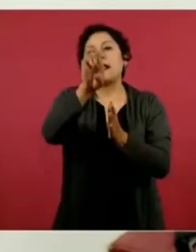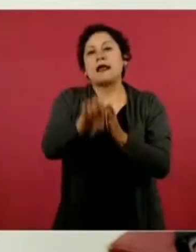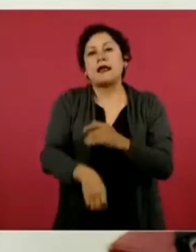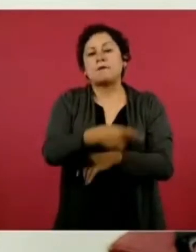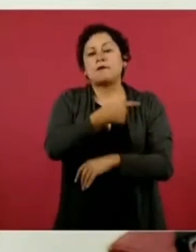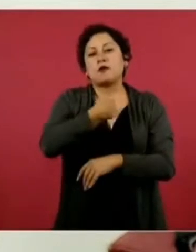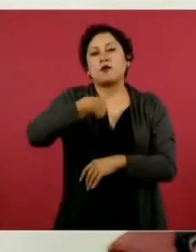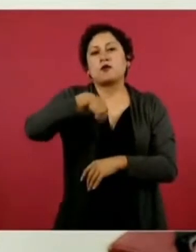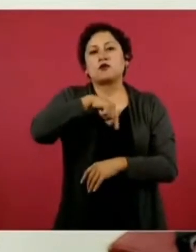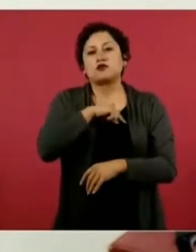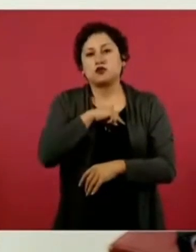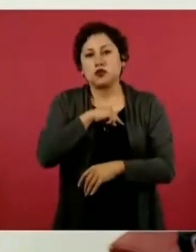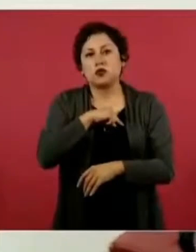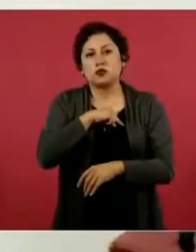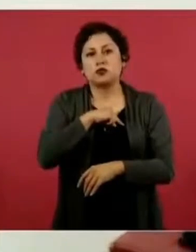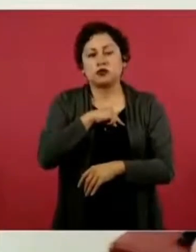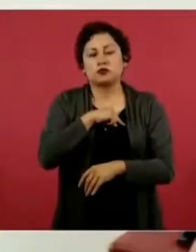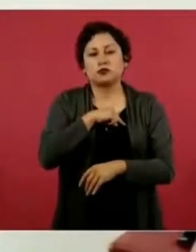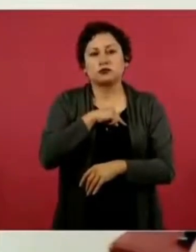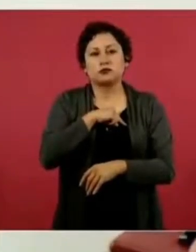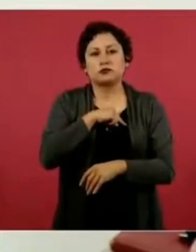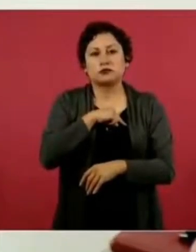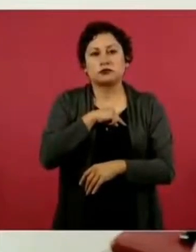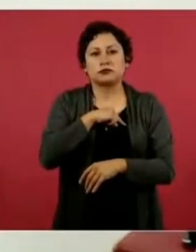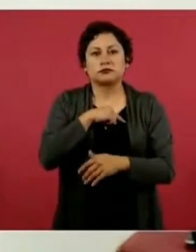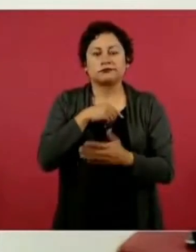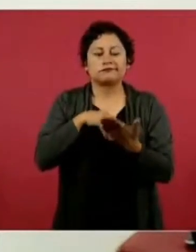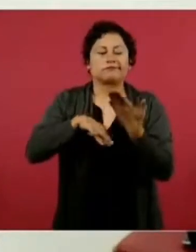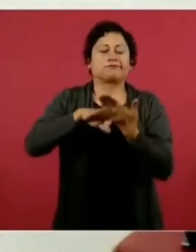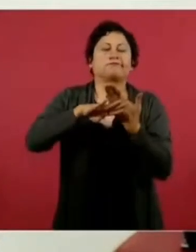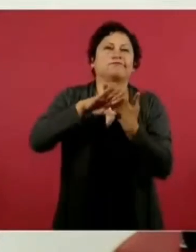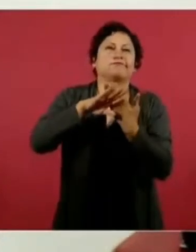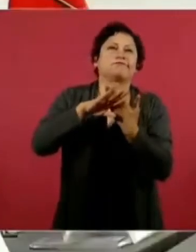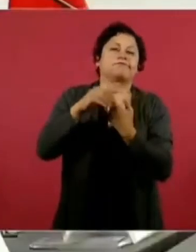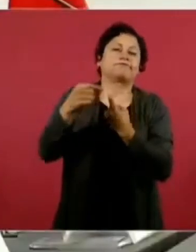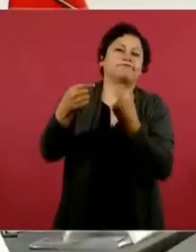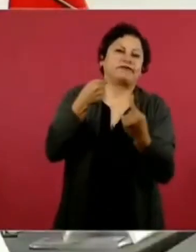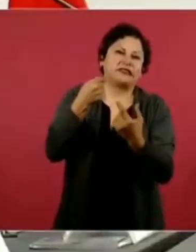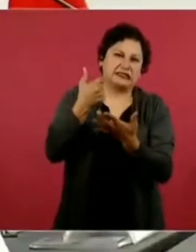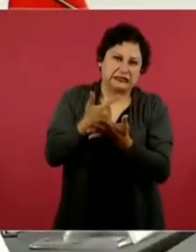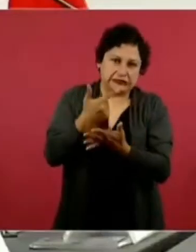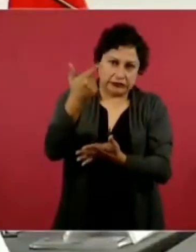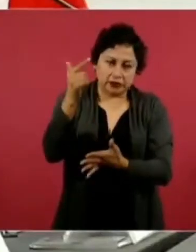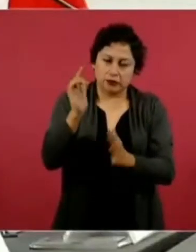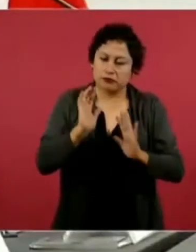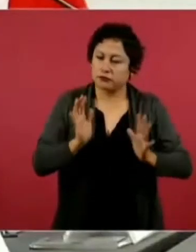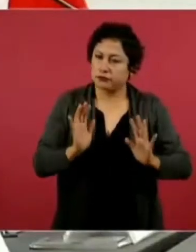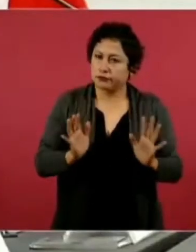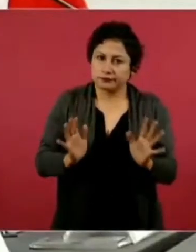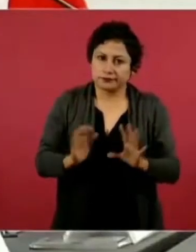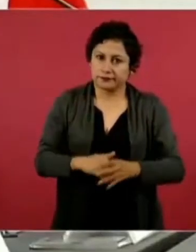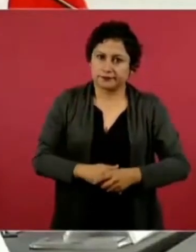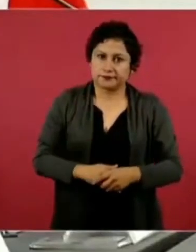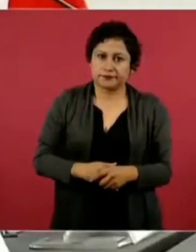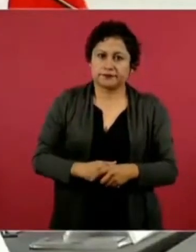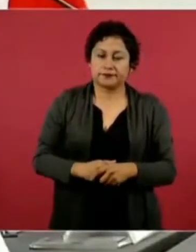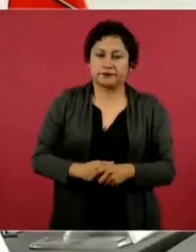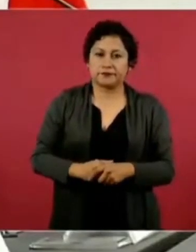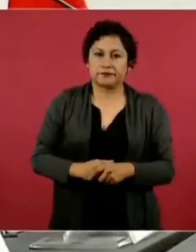situación totalmente grave en esta actividad. Inclusive,